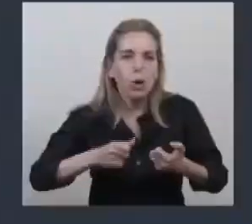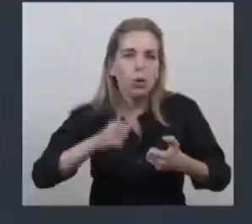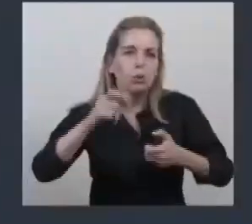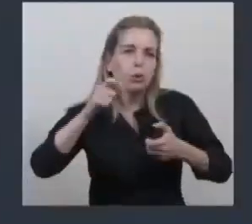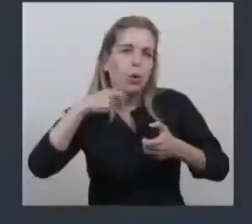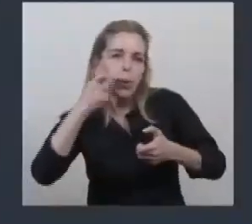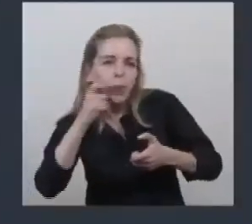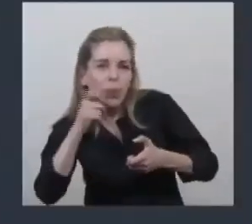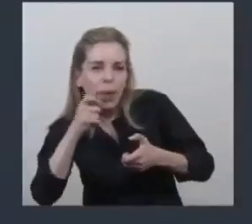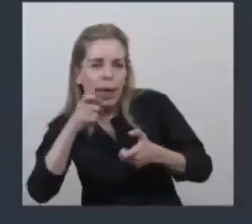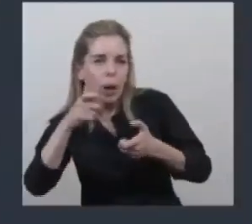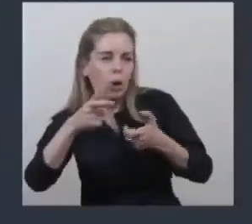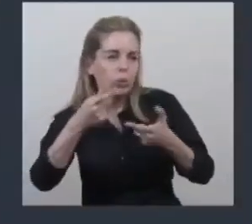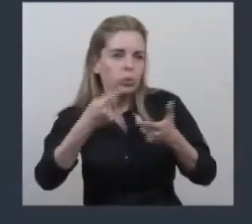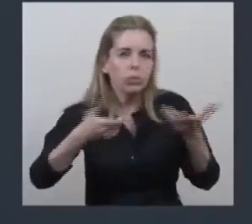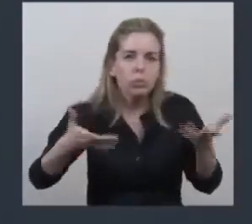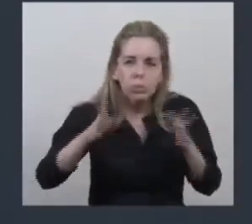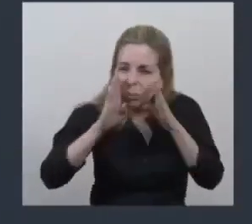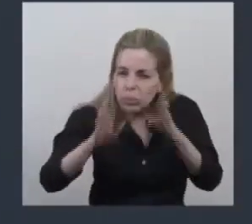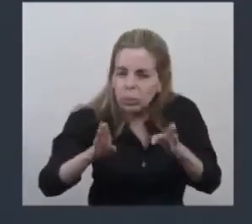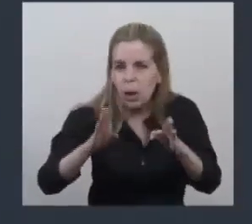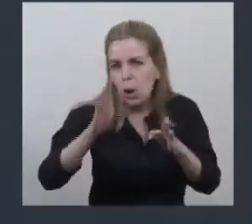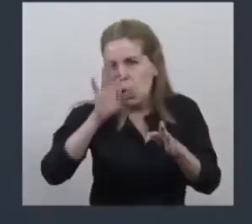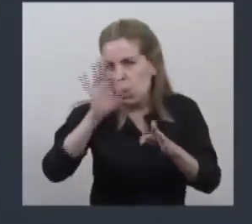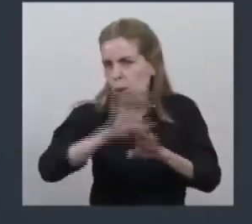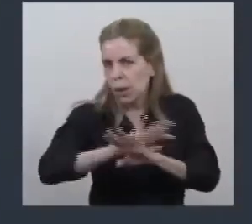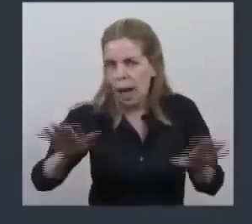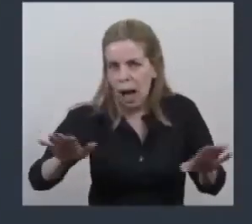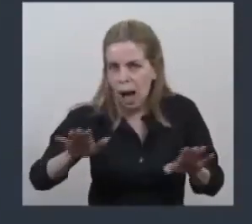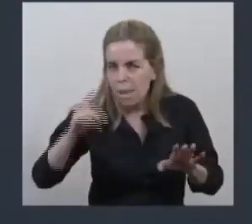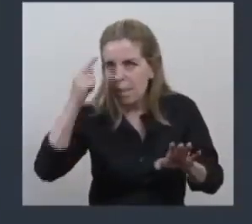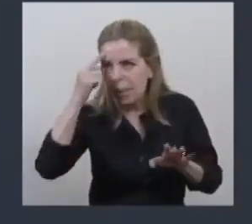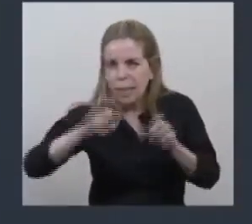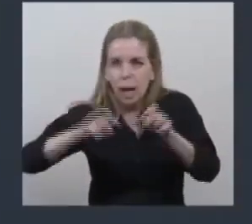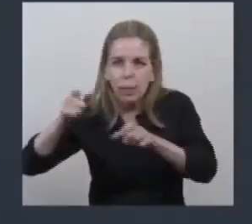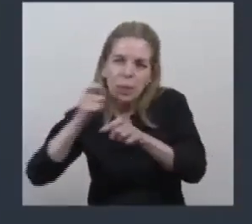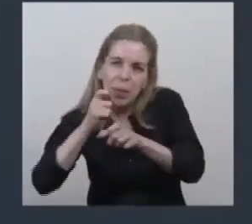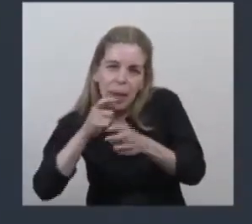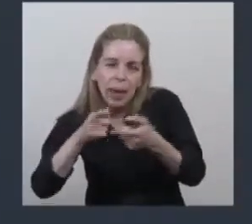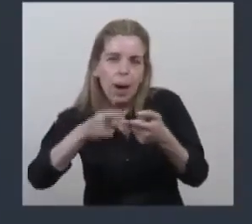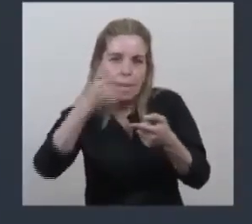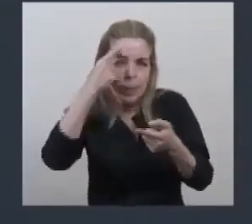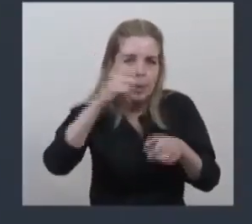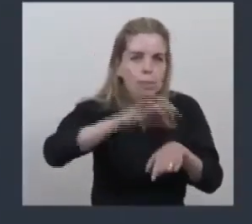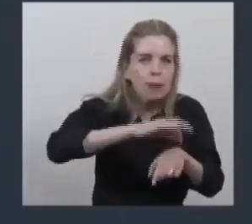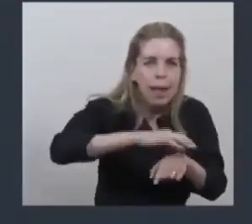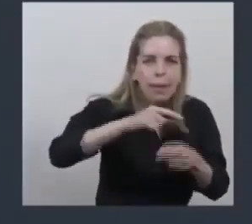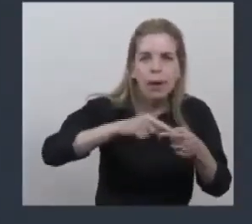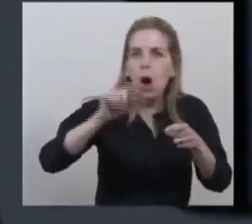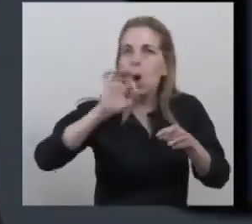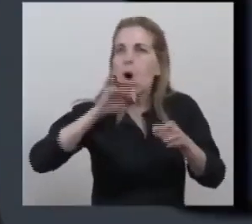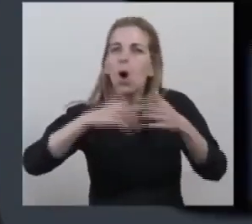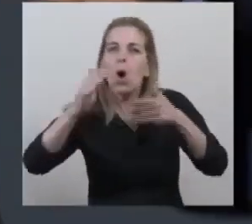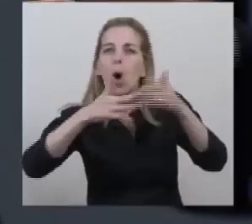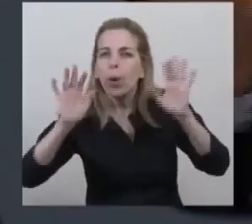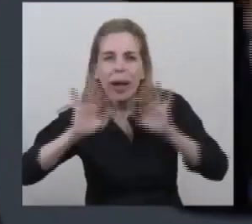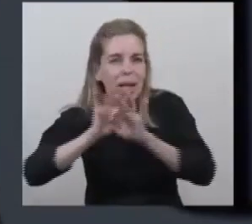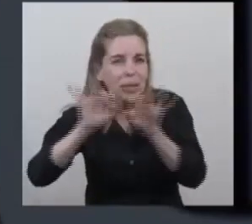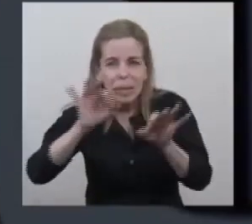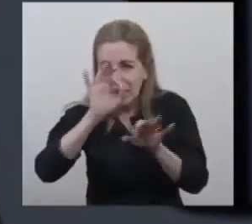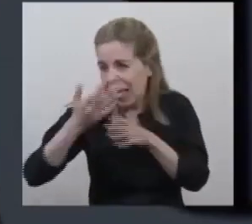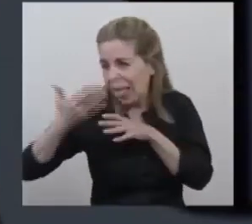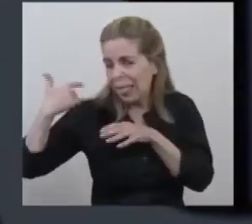en los adultos mayores que se tienen que atender, nunca en el personal, nunca en el equipamiento, nunca en el edificio. Esto